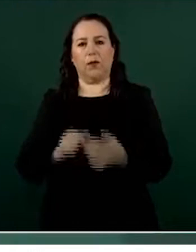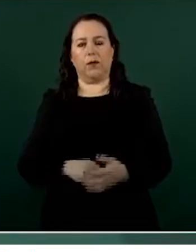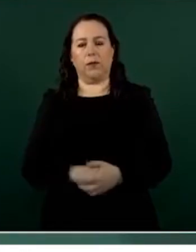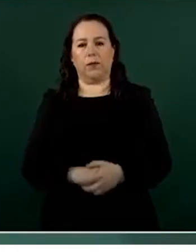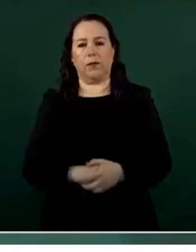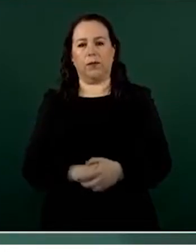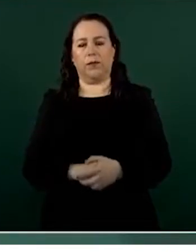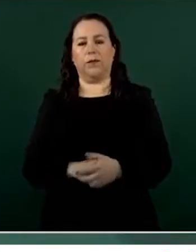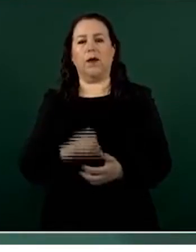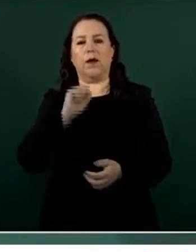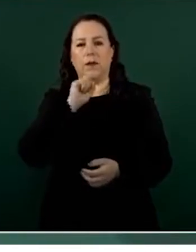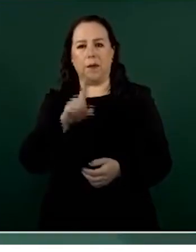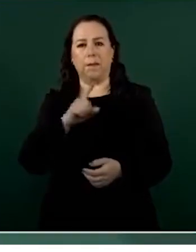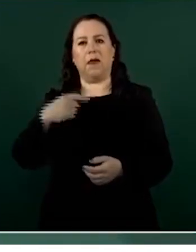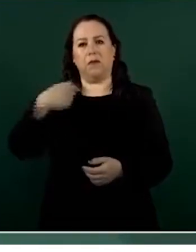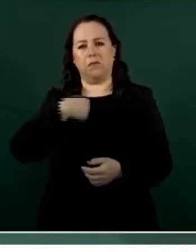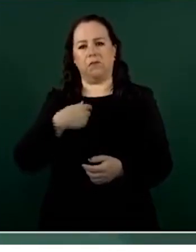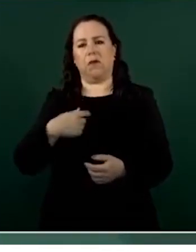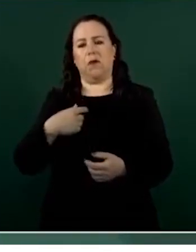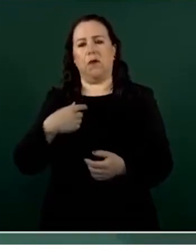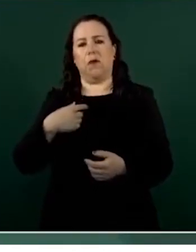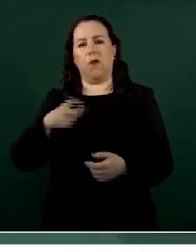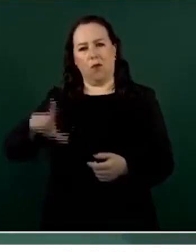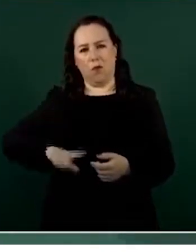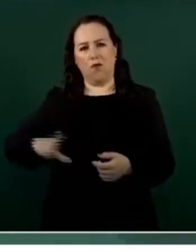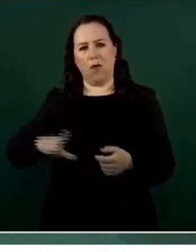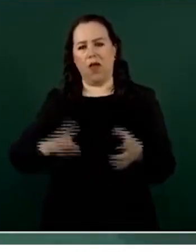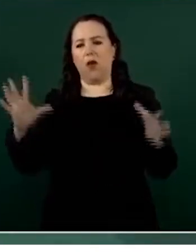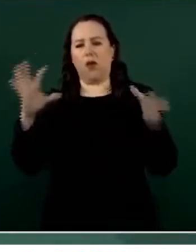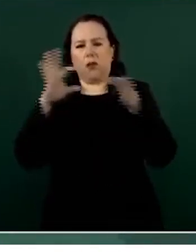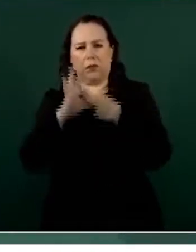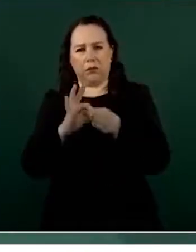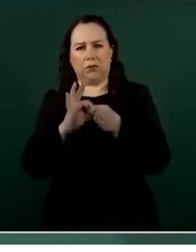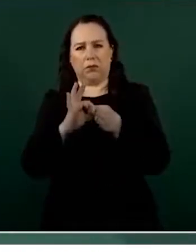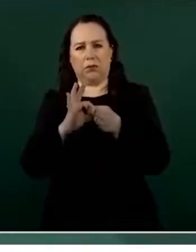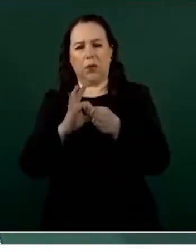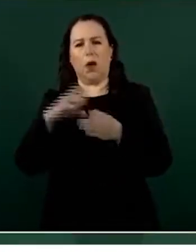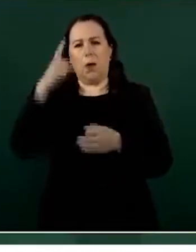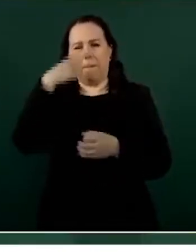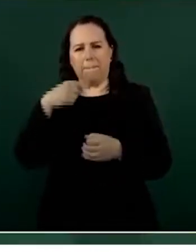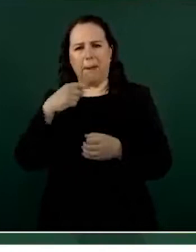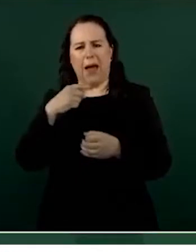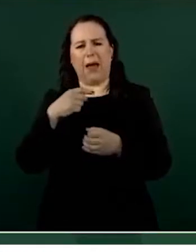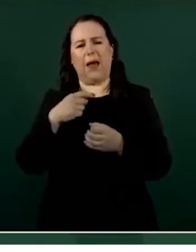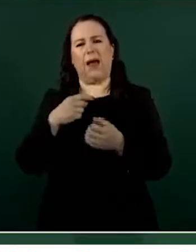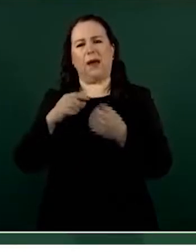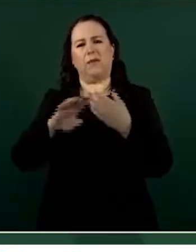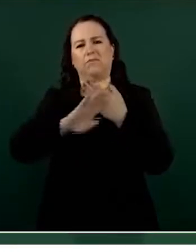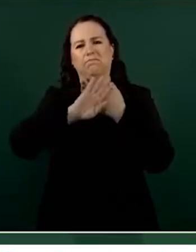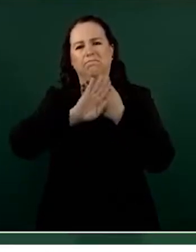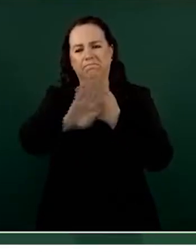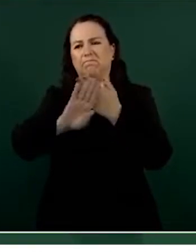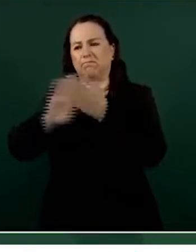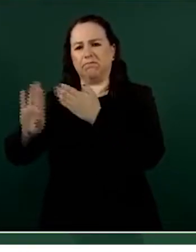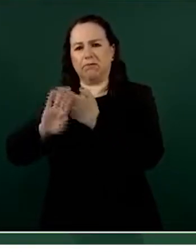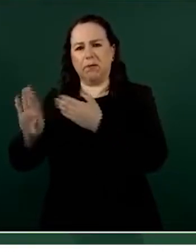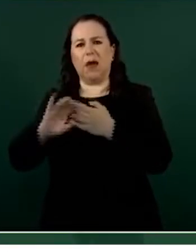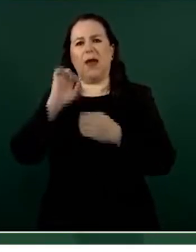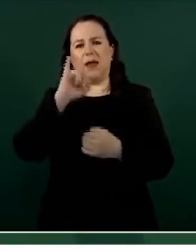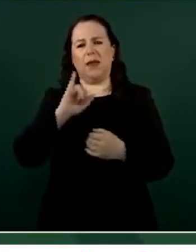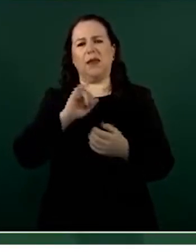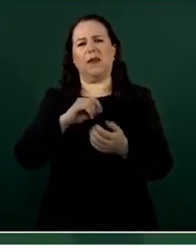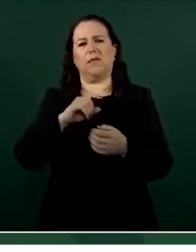administración para trabajar juntos coordinadamente contra los enemigos de la paz. Quiero empezar por